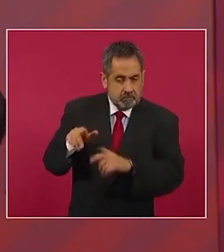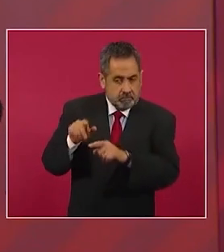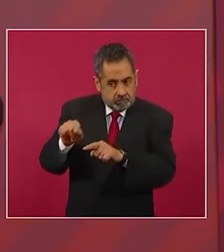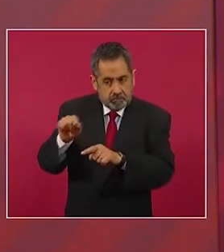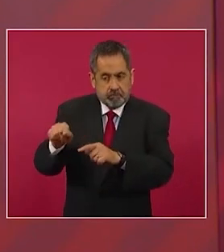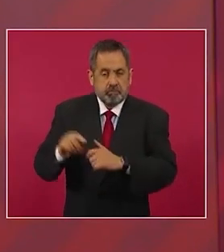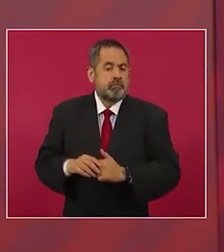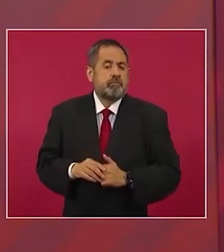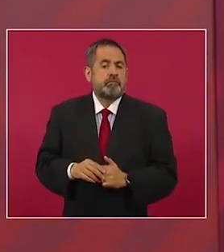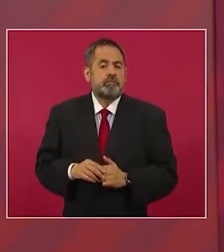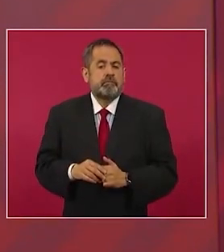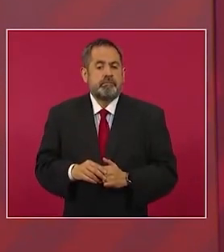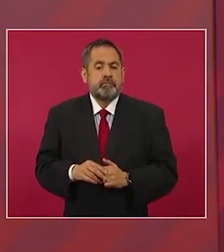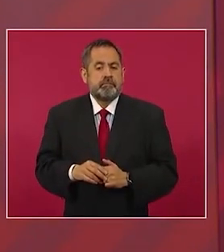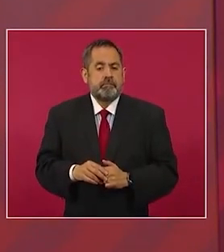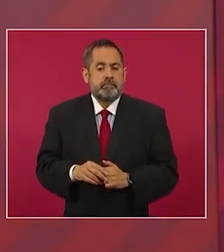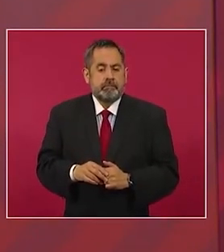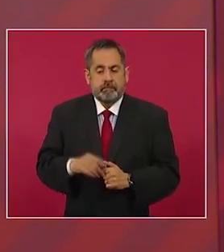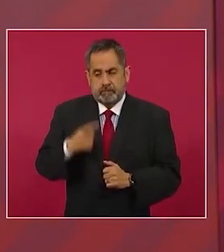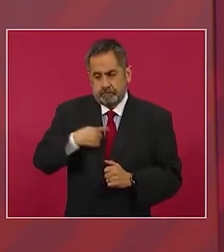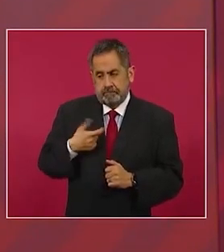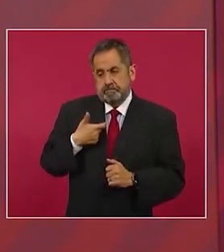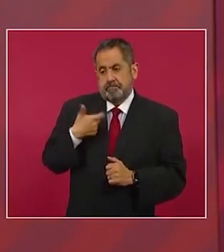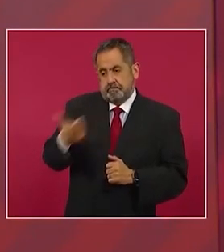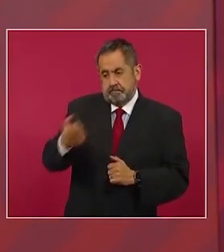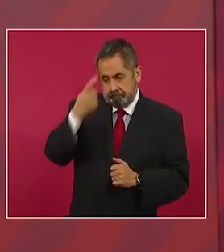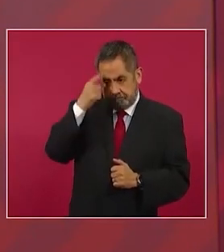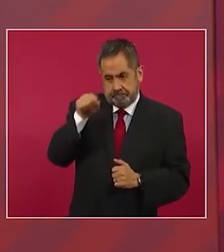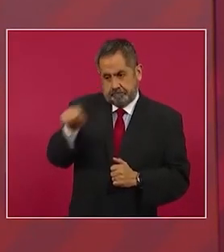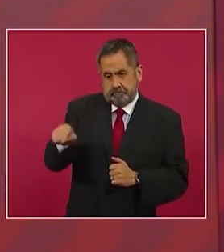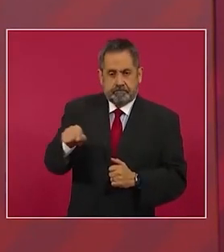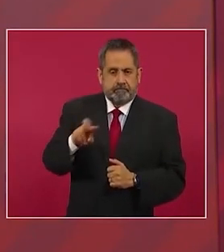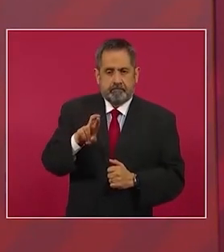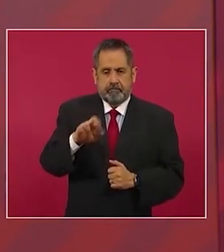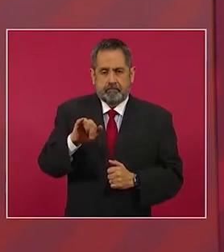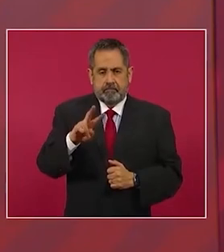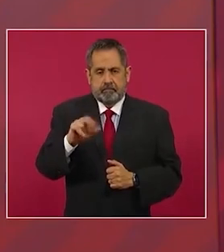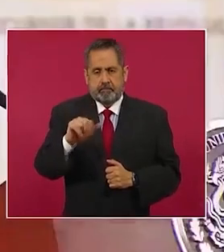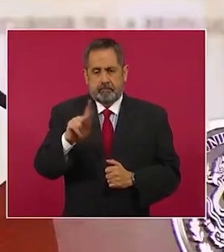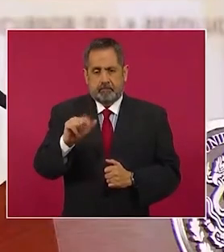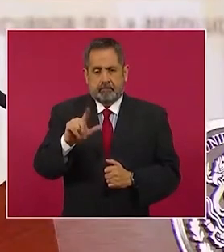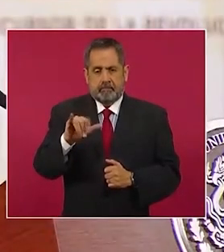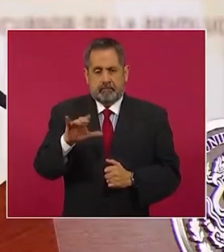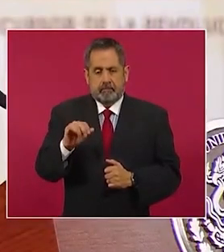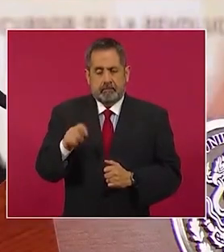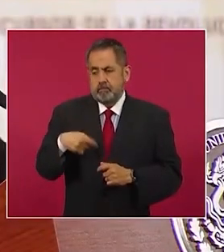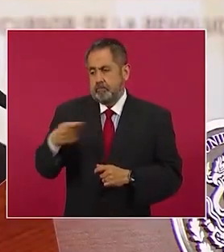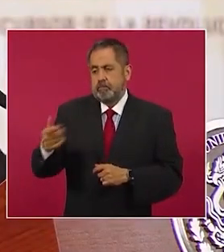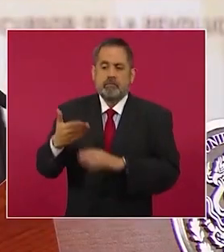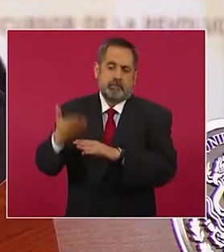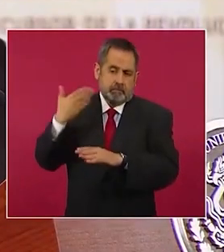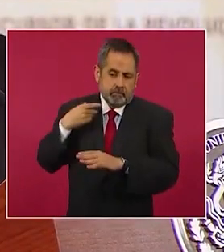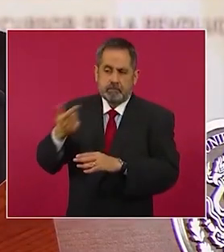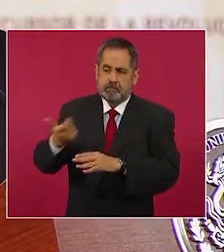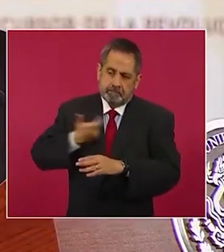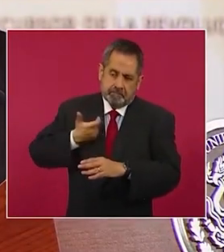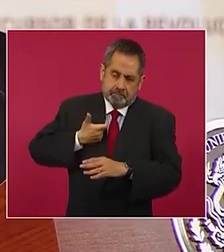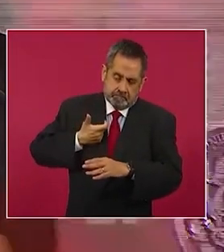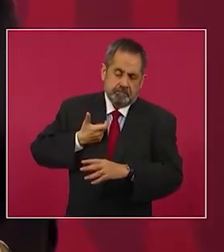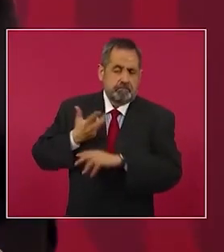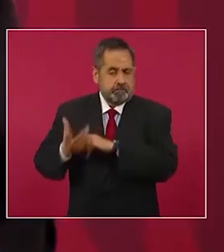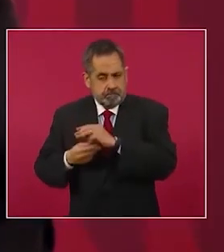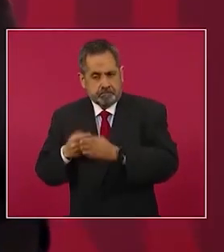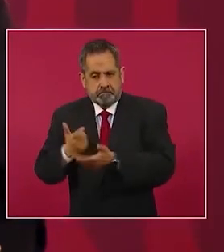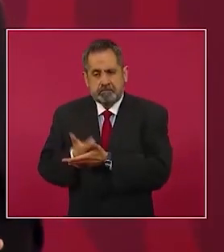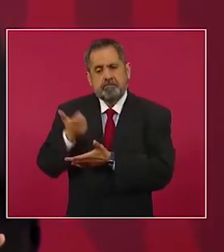pagarle por sus aportaciones.